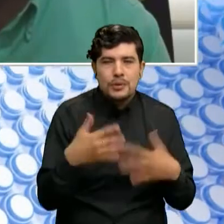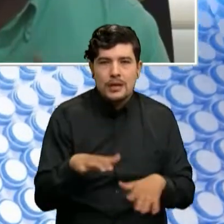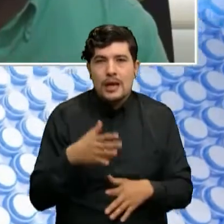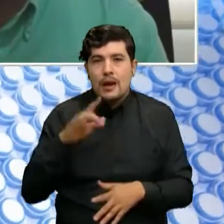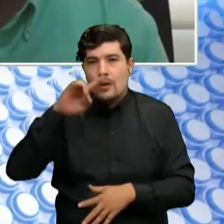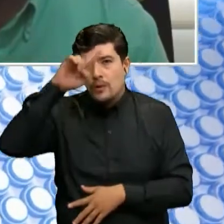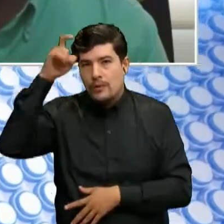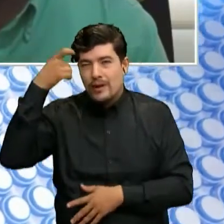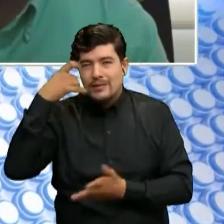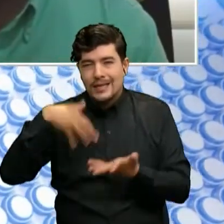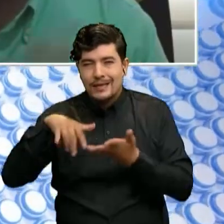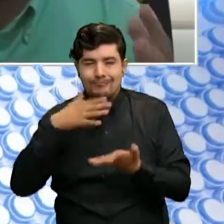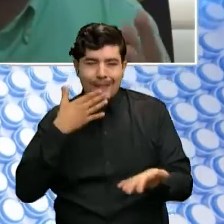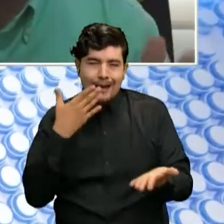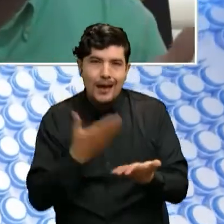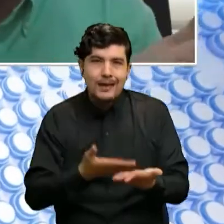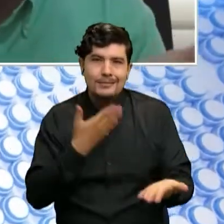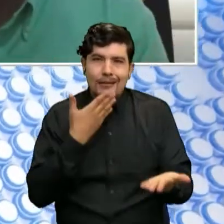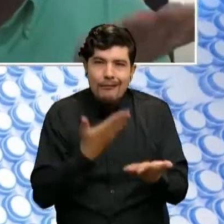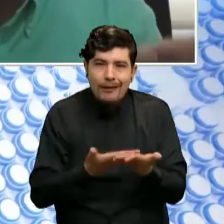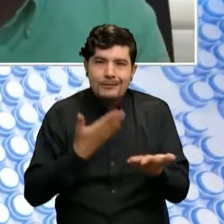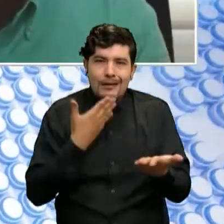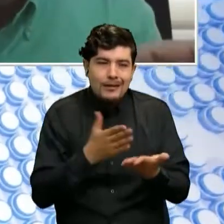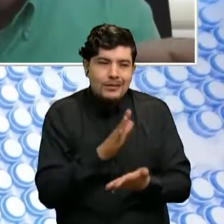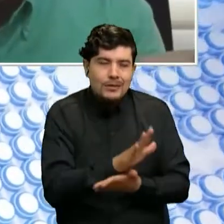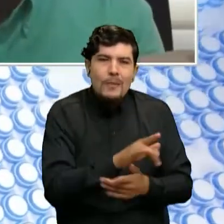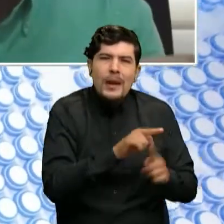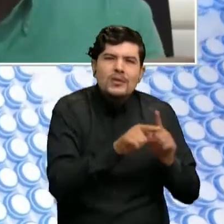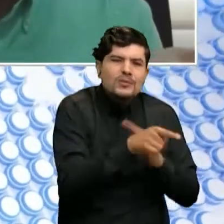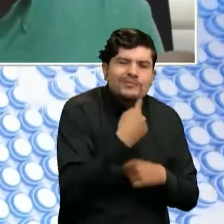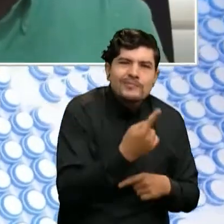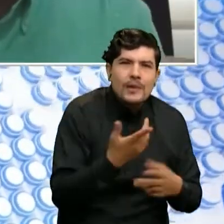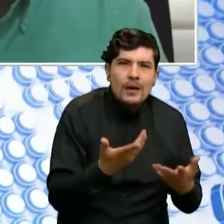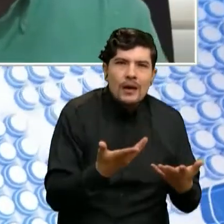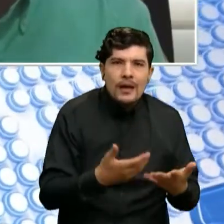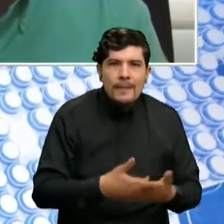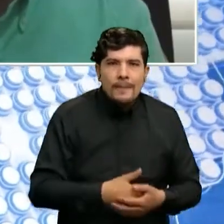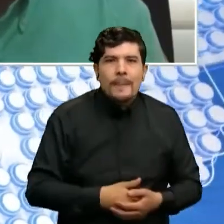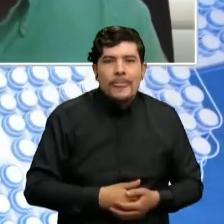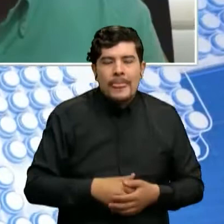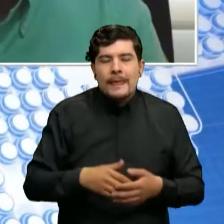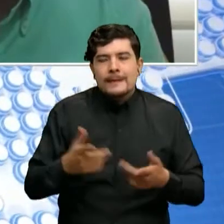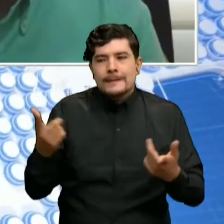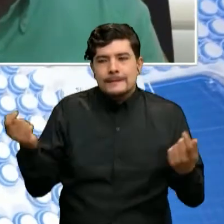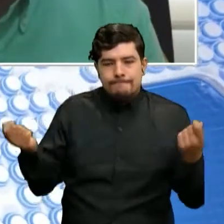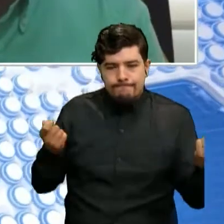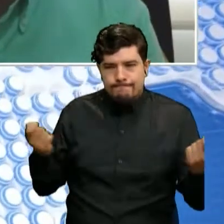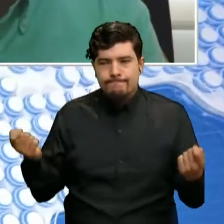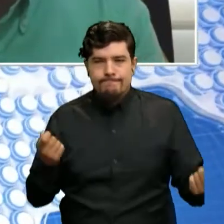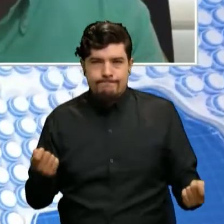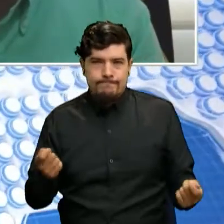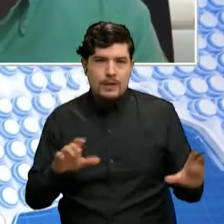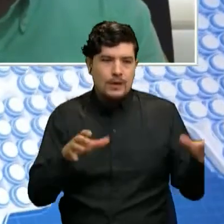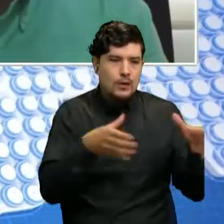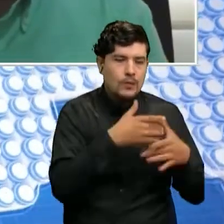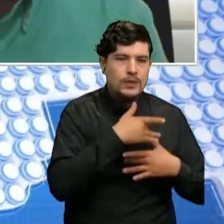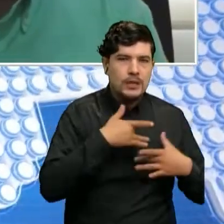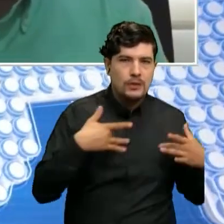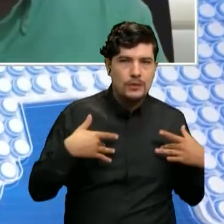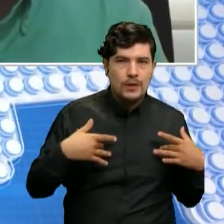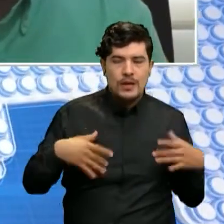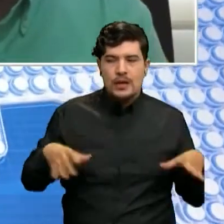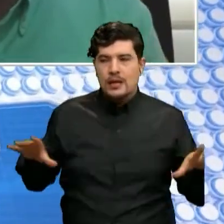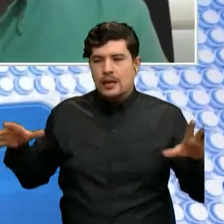y siempre atendemos ese llamado y esas recomendaciones, pues tener una balanza que realmente nos permita mitigar un poco la situación,